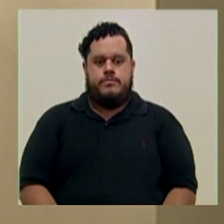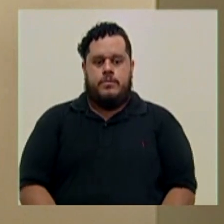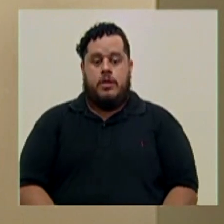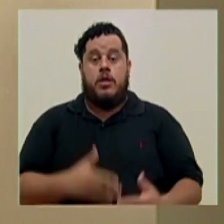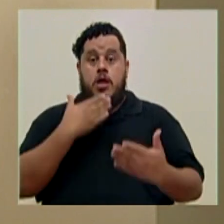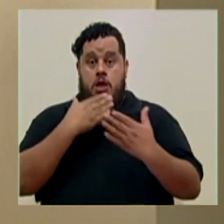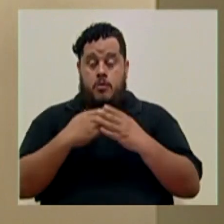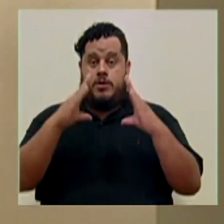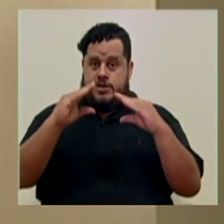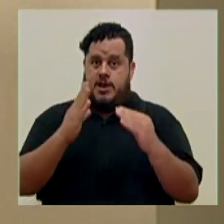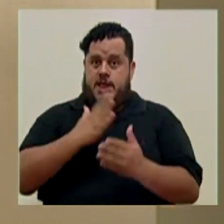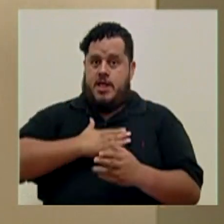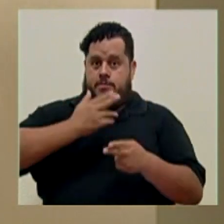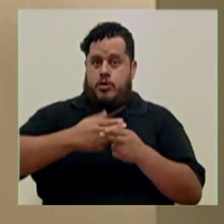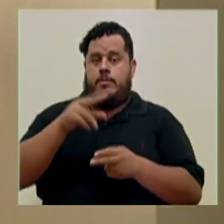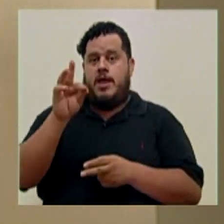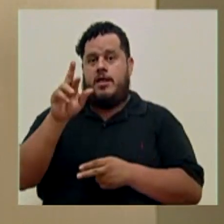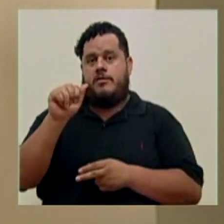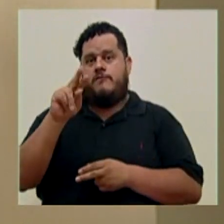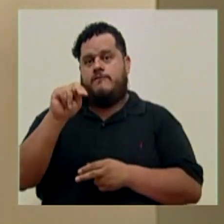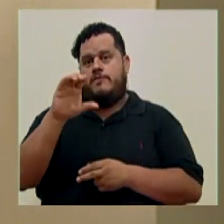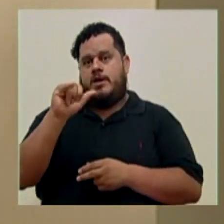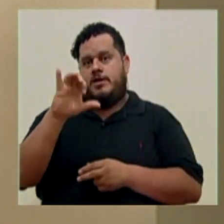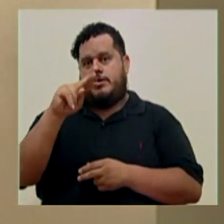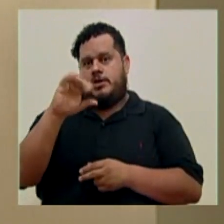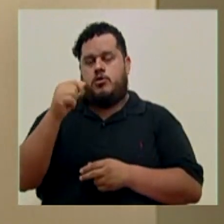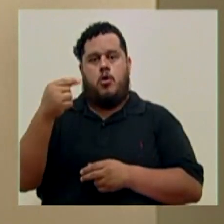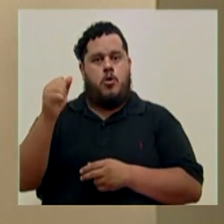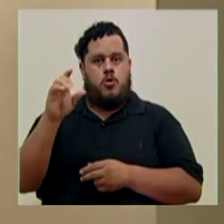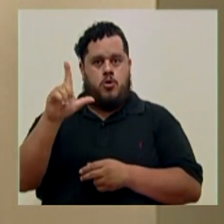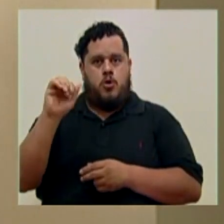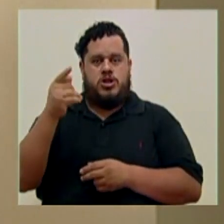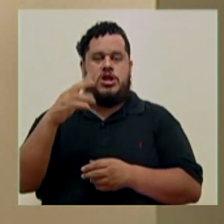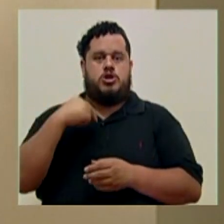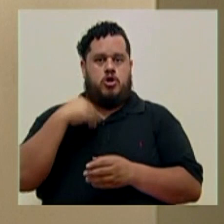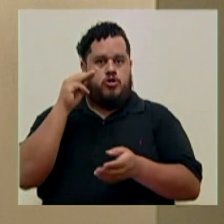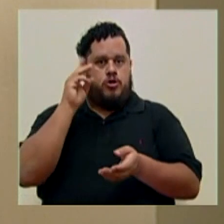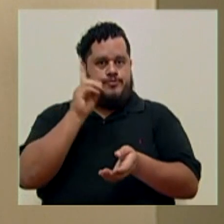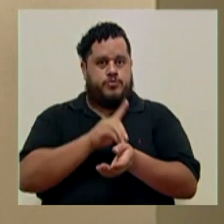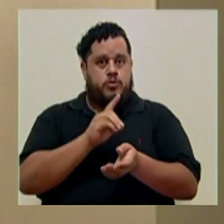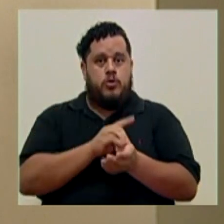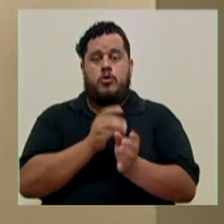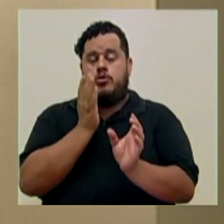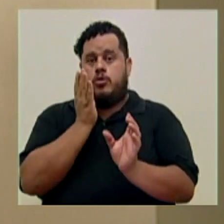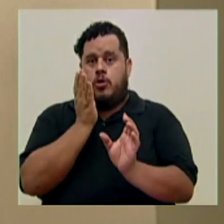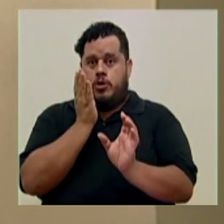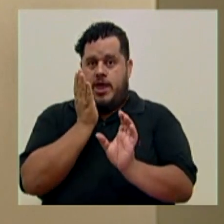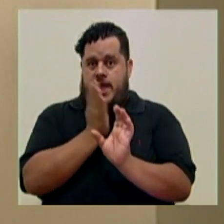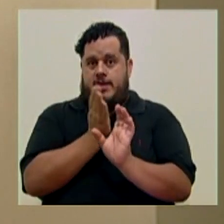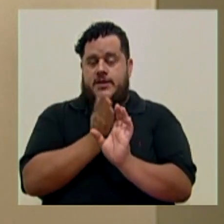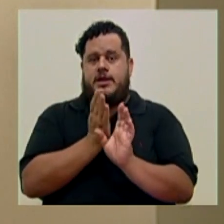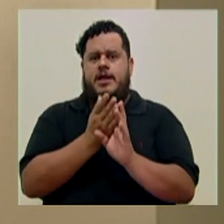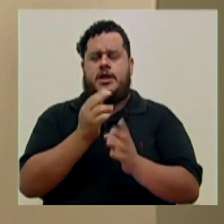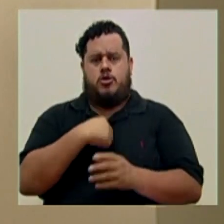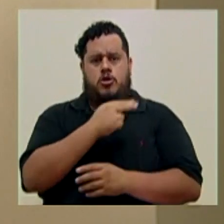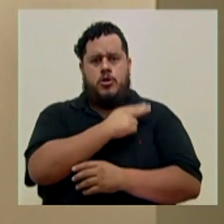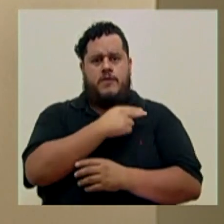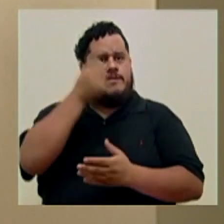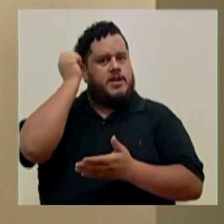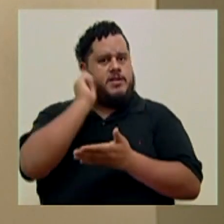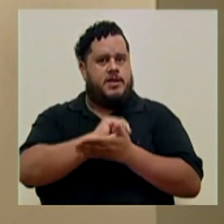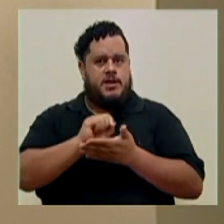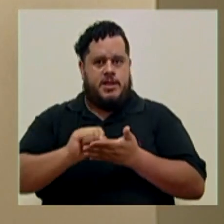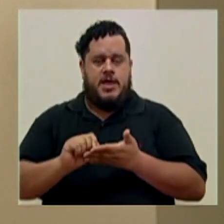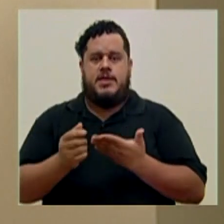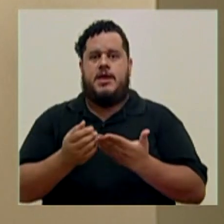Buenas tardes, mi nombre es Francisco Gócher Valverde, soy médico, psiquiatra, jefe de la Secretaría Técnica de Salud Mental y coordinador de la